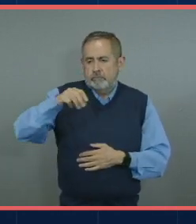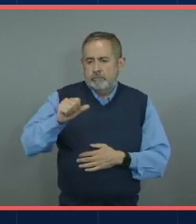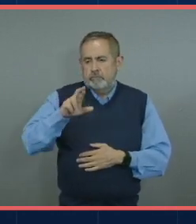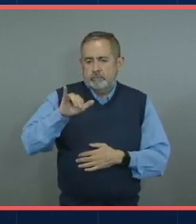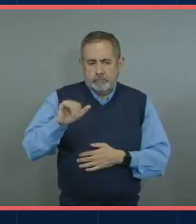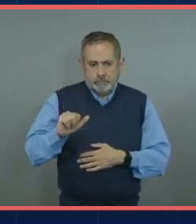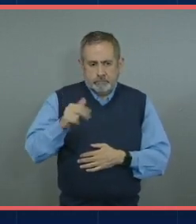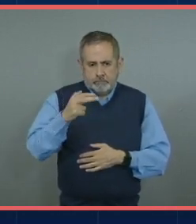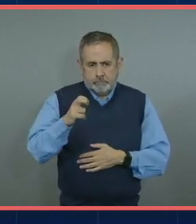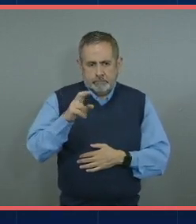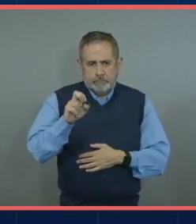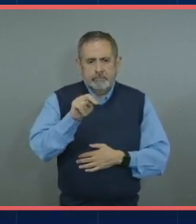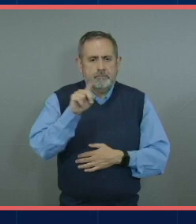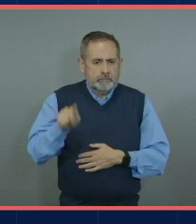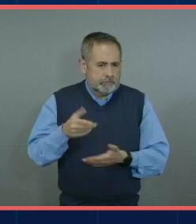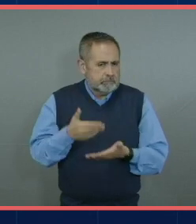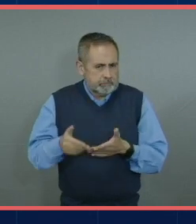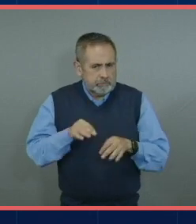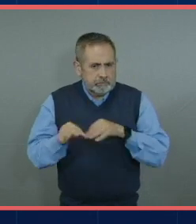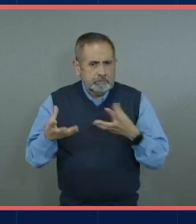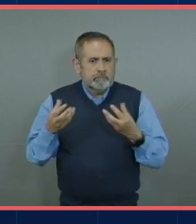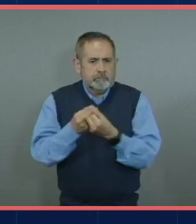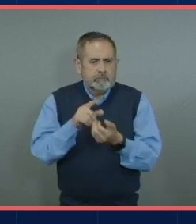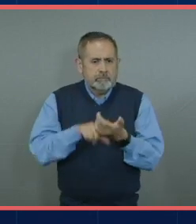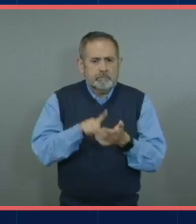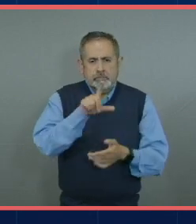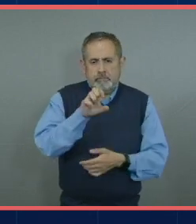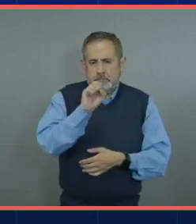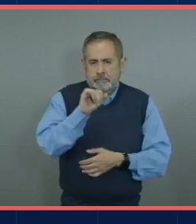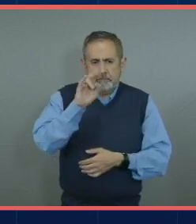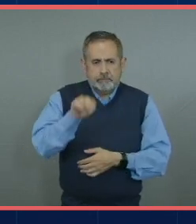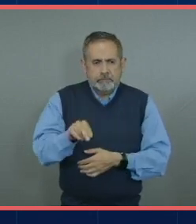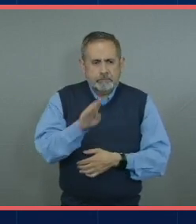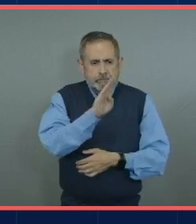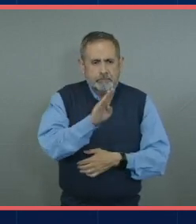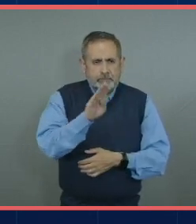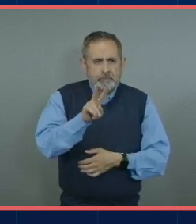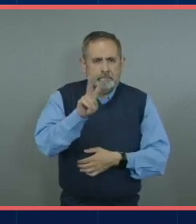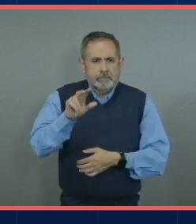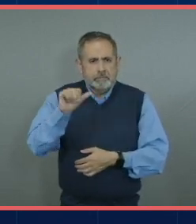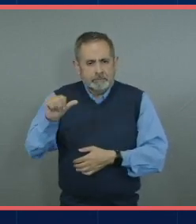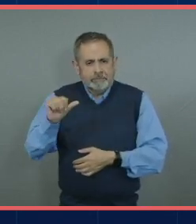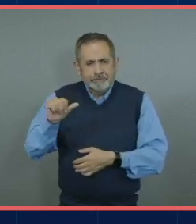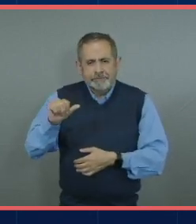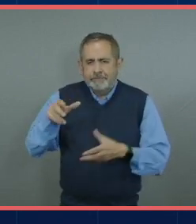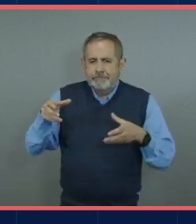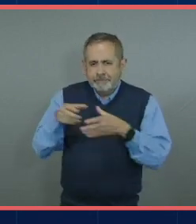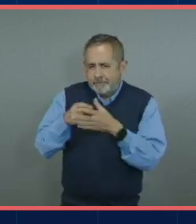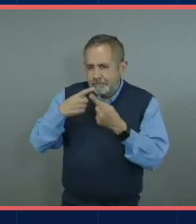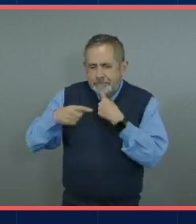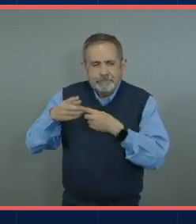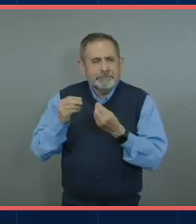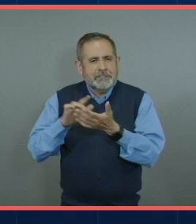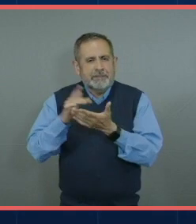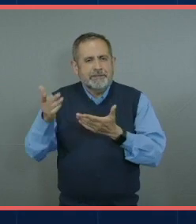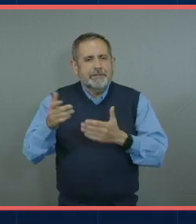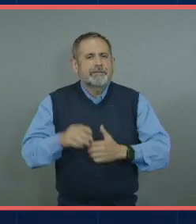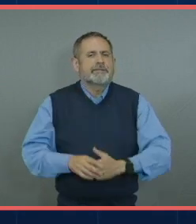Actualmente estoy trabajando en leasing de BBVA México, y pues muy contenta de estar con todos ustedes. Muchas gracias.